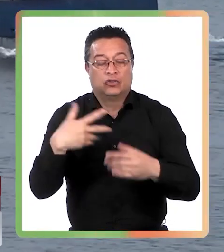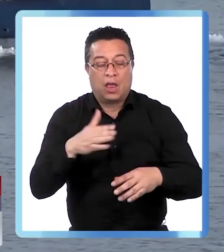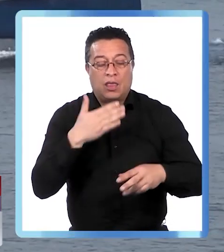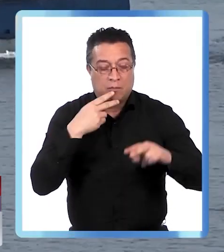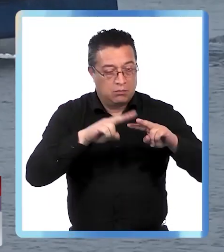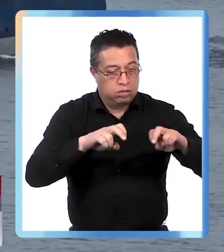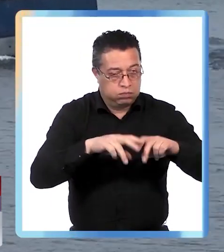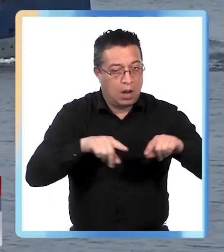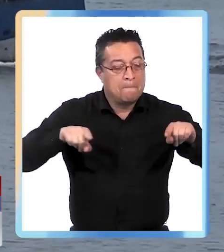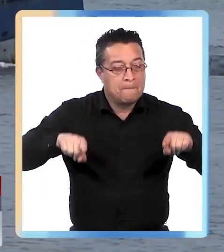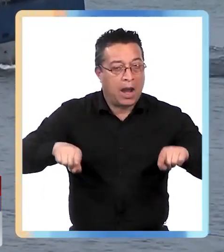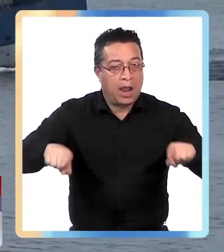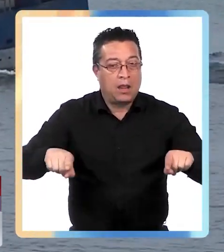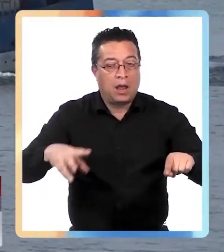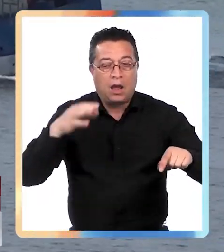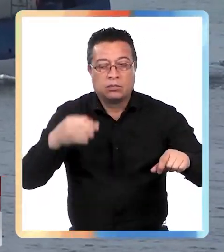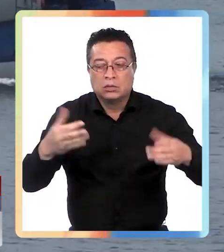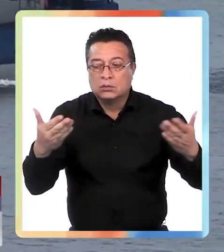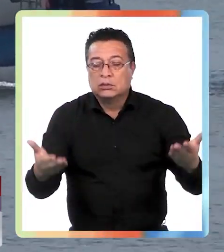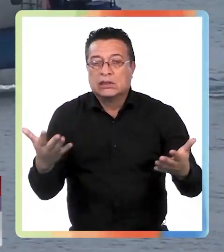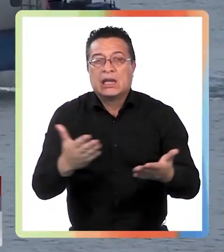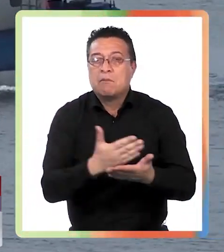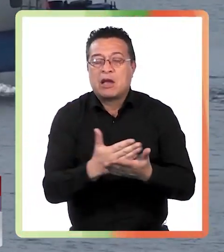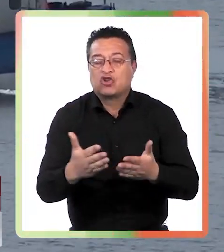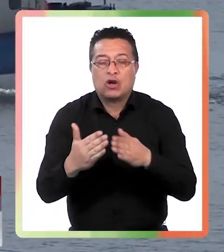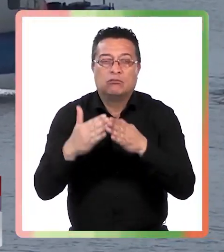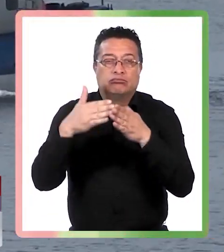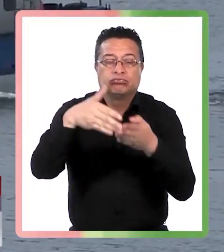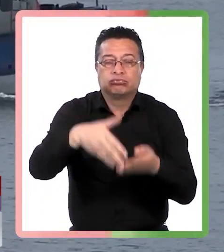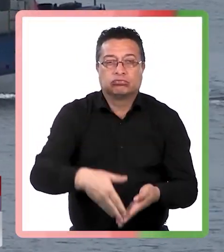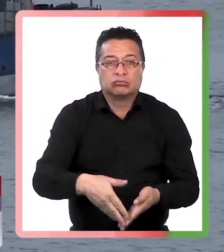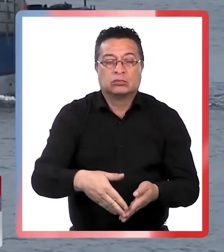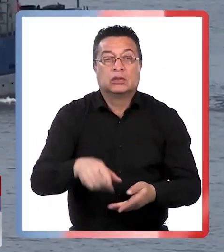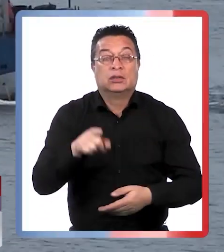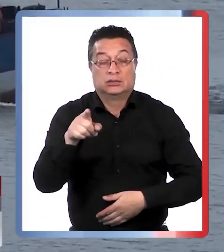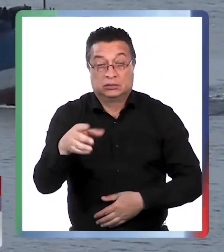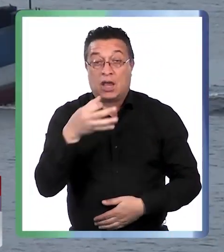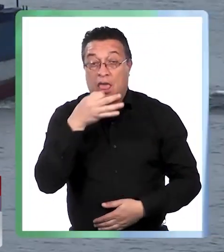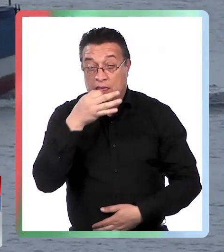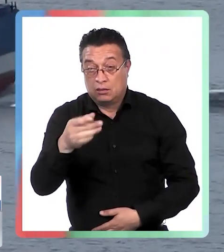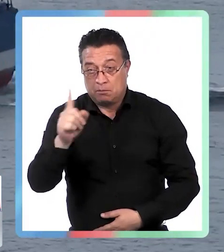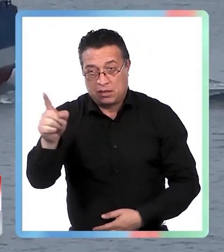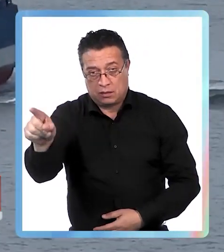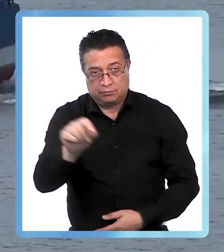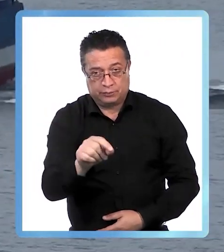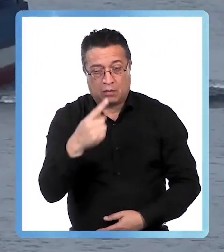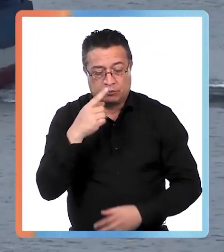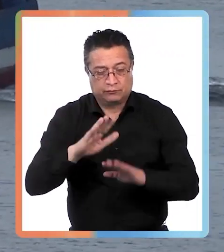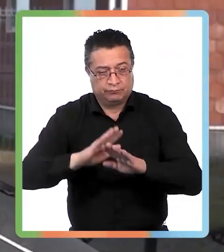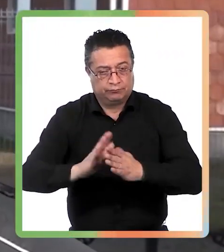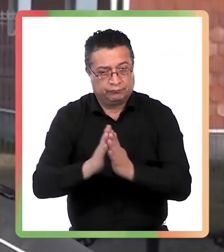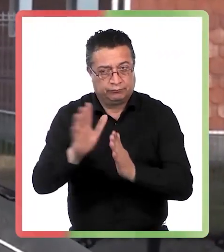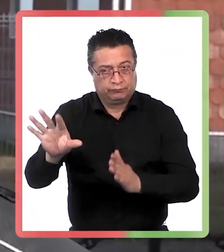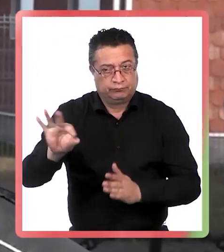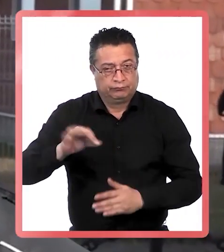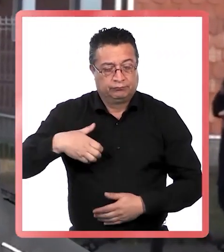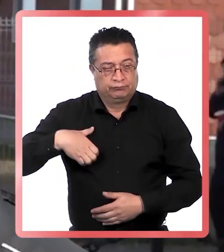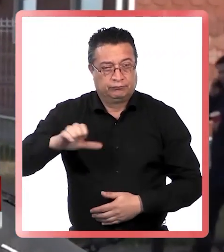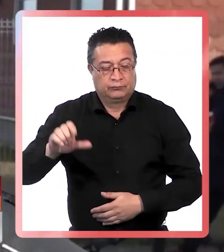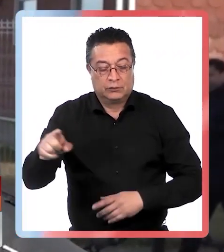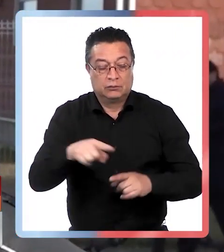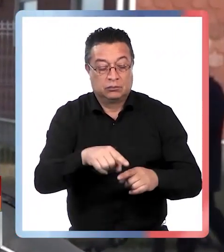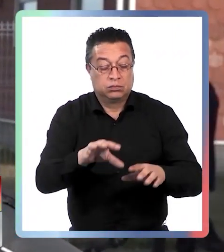investigación paralela a objeto de establecer la dinámica del naufragio. La PDI fue encargada por efectos de realizar el peritaje en el lugar de